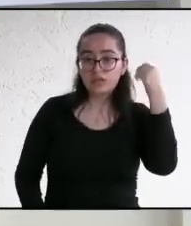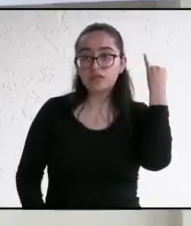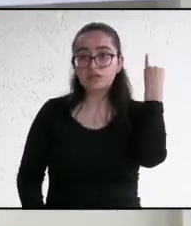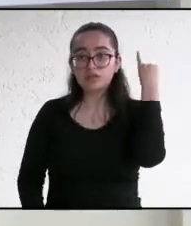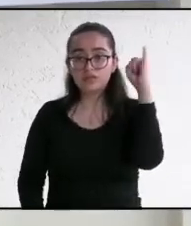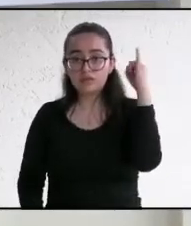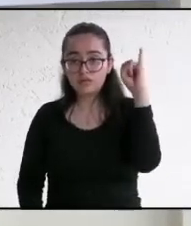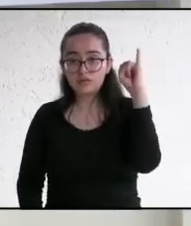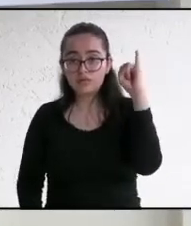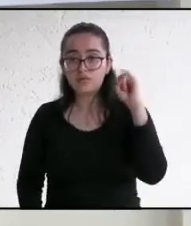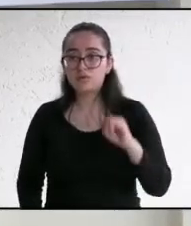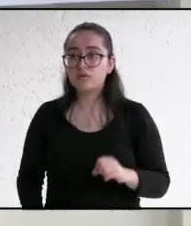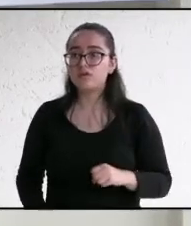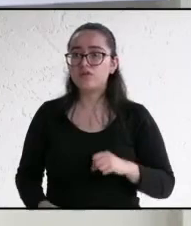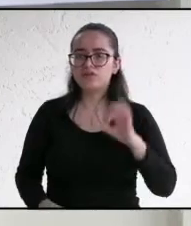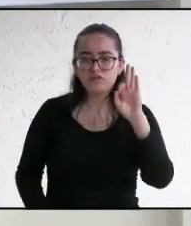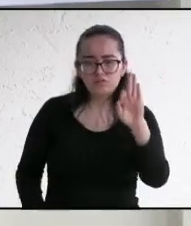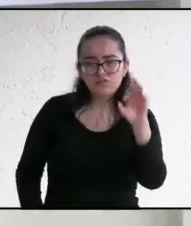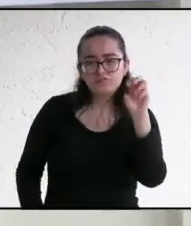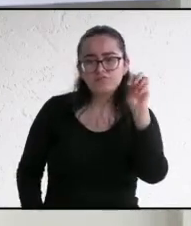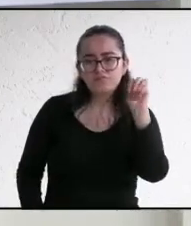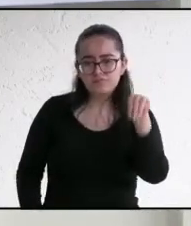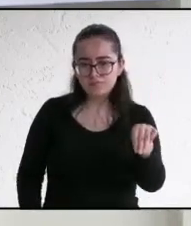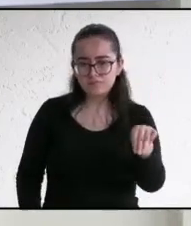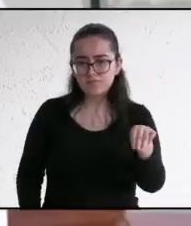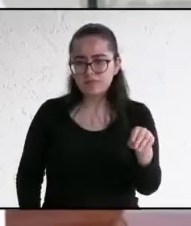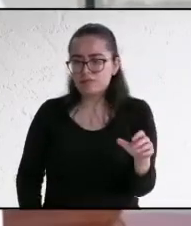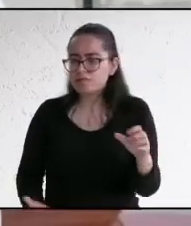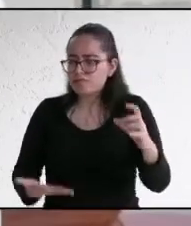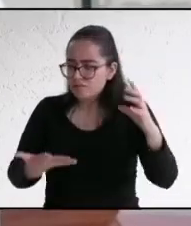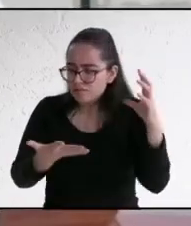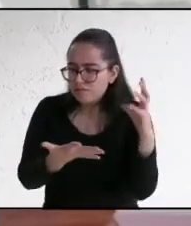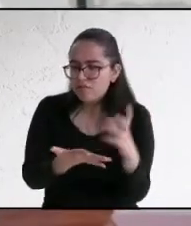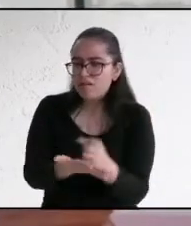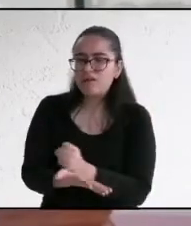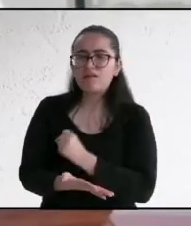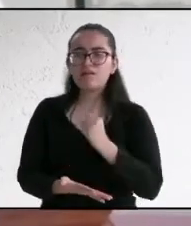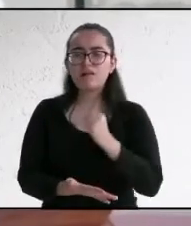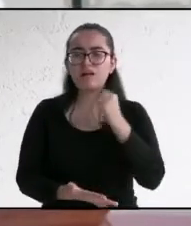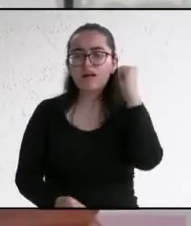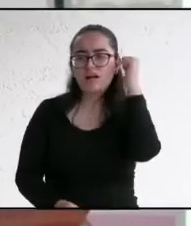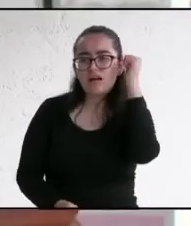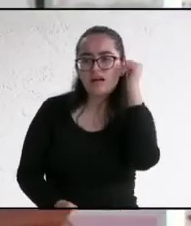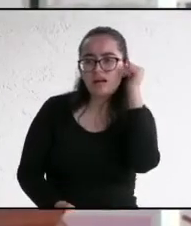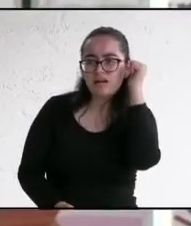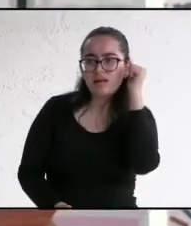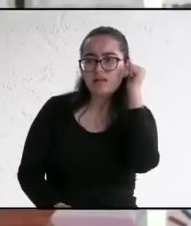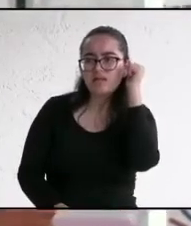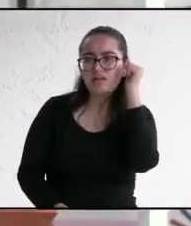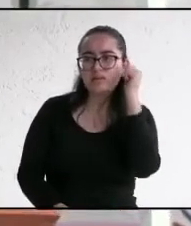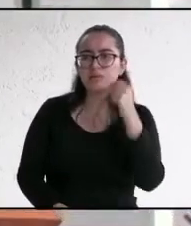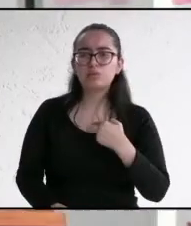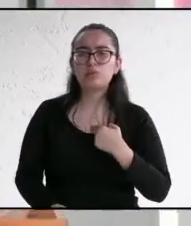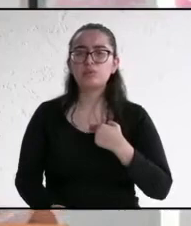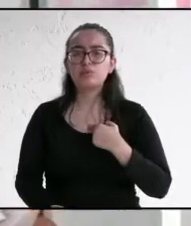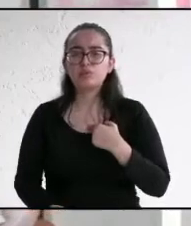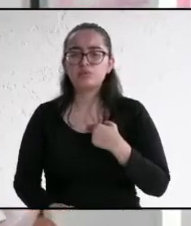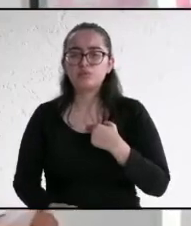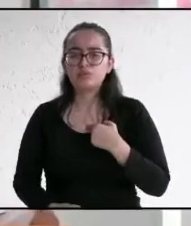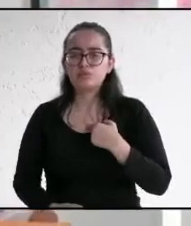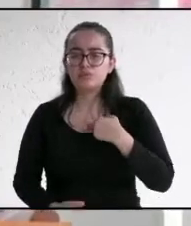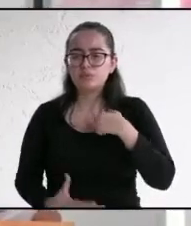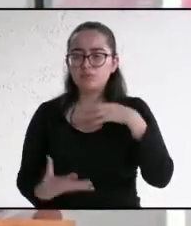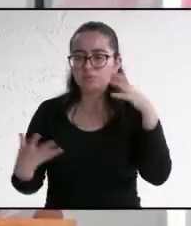México, a ganar la elección en Actopan. Razón y motivo, porque el potro